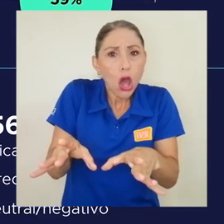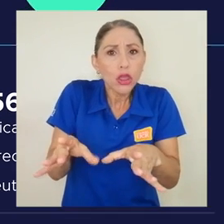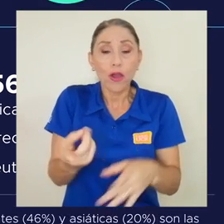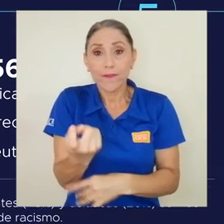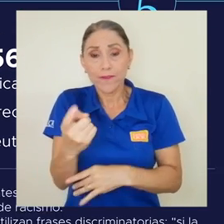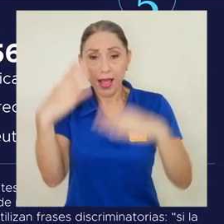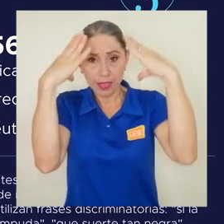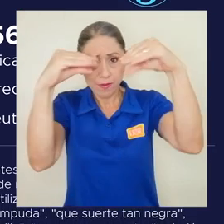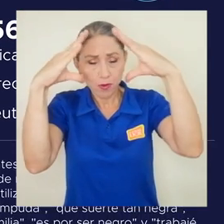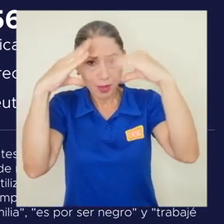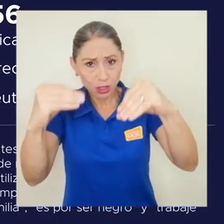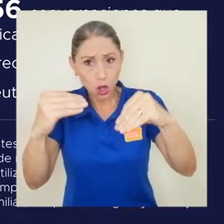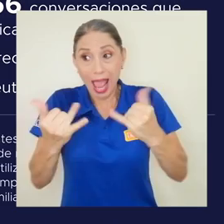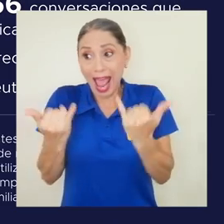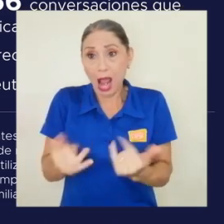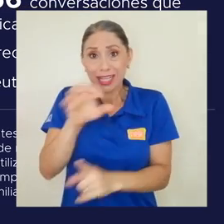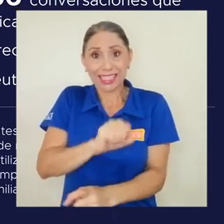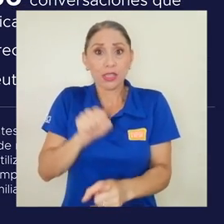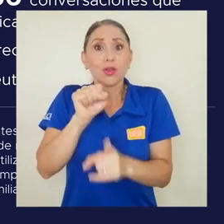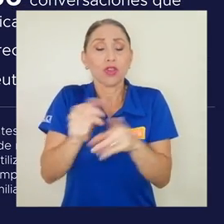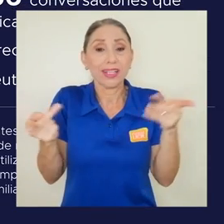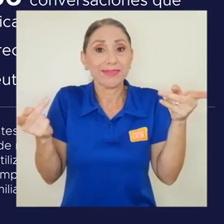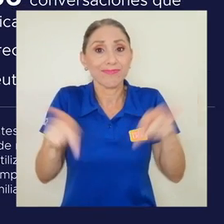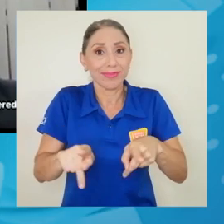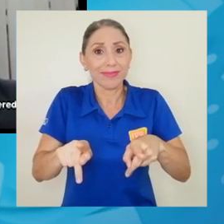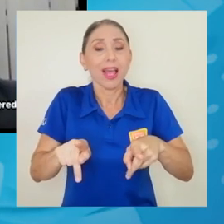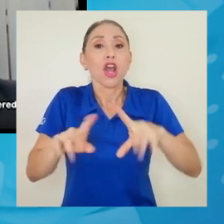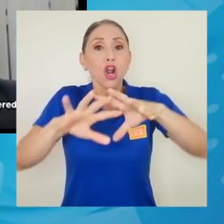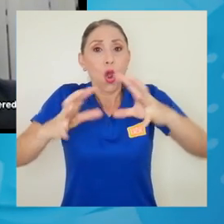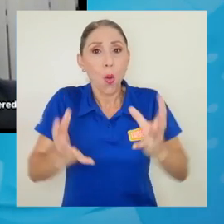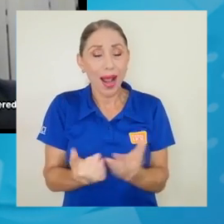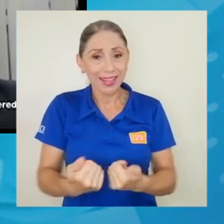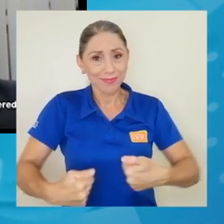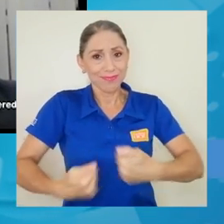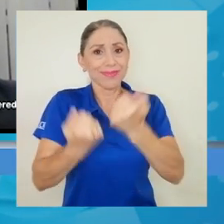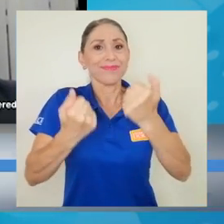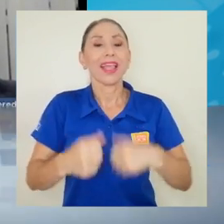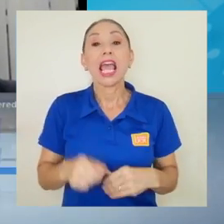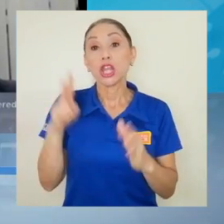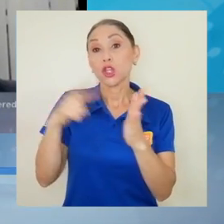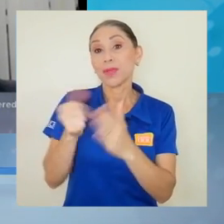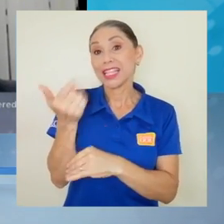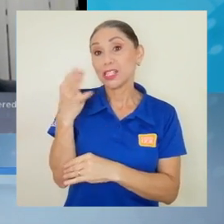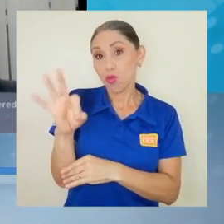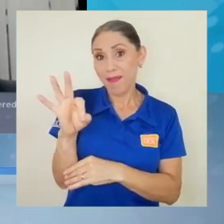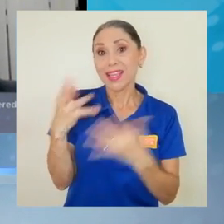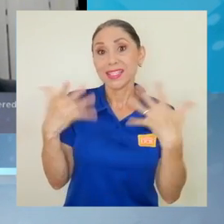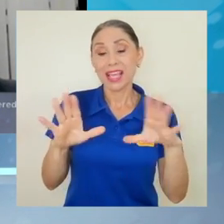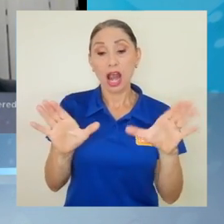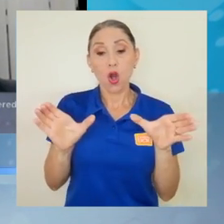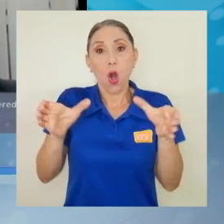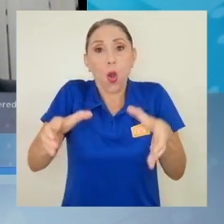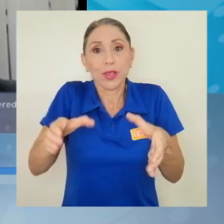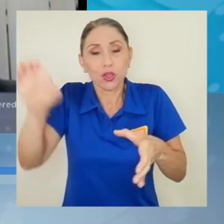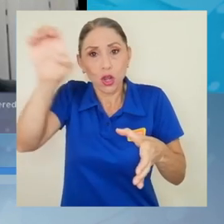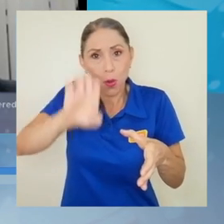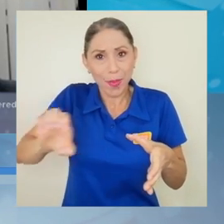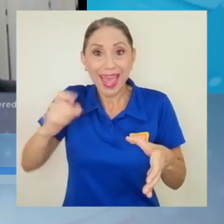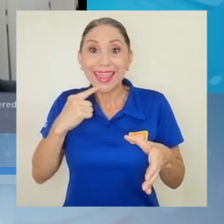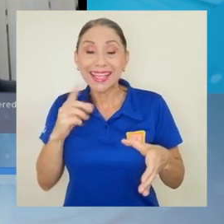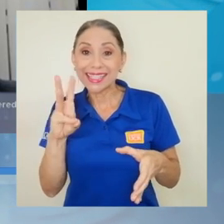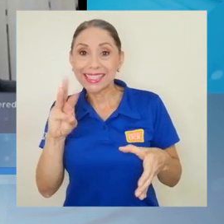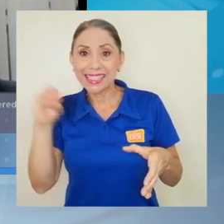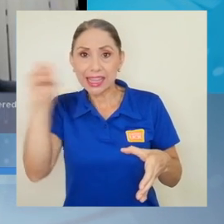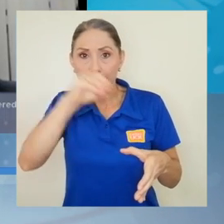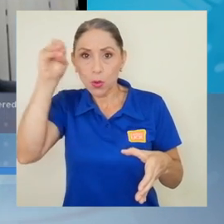fenómenos y desafíos globales. En 2019 la Comisión Europea determinó que 60%